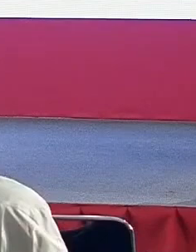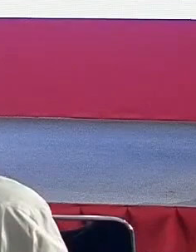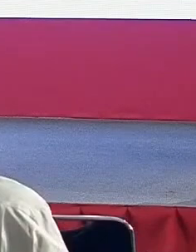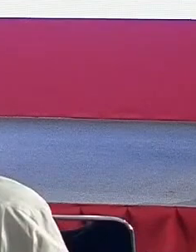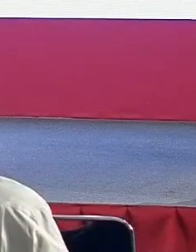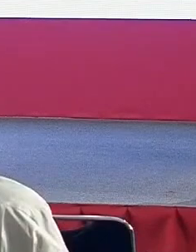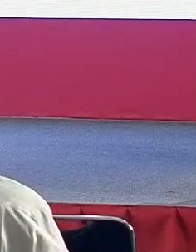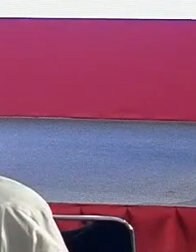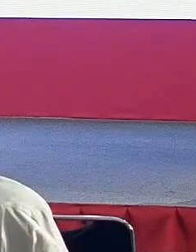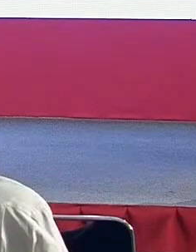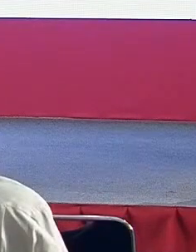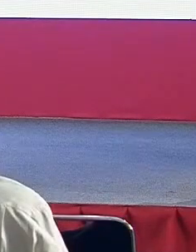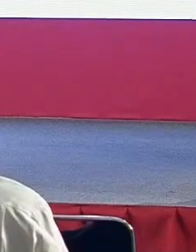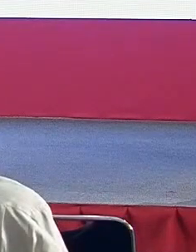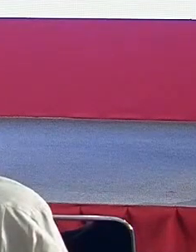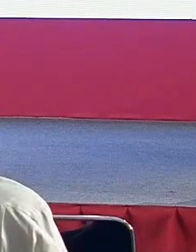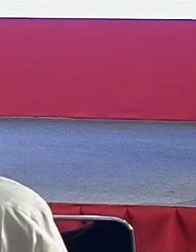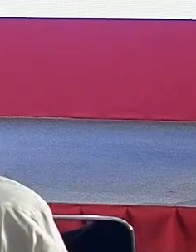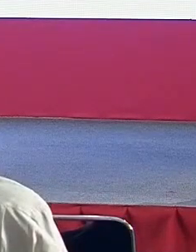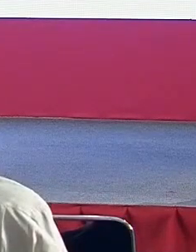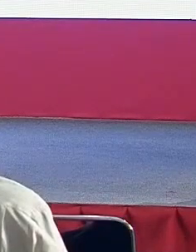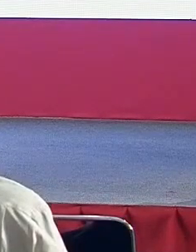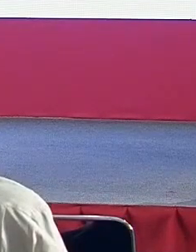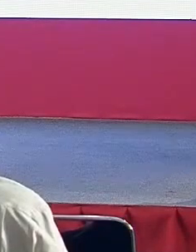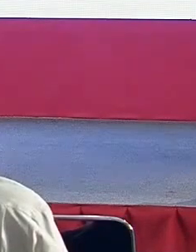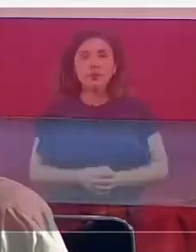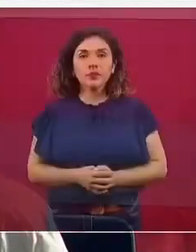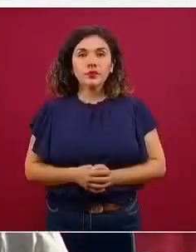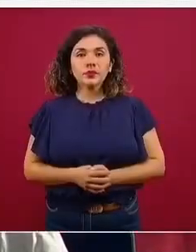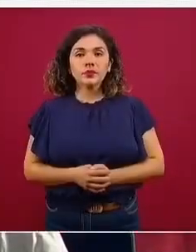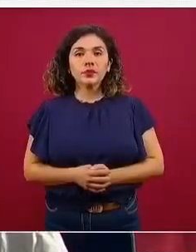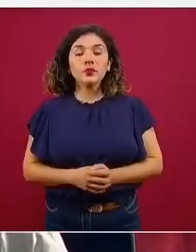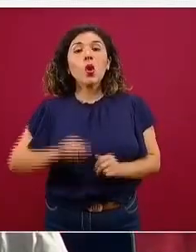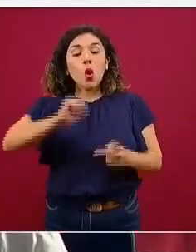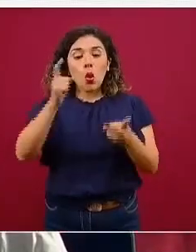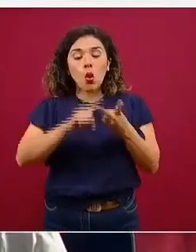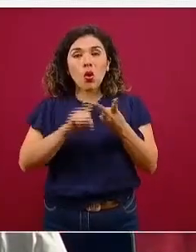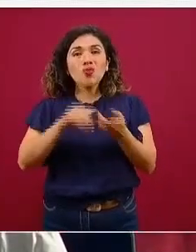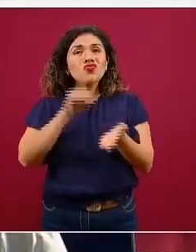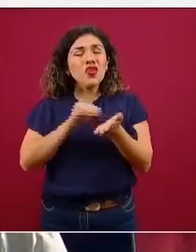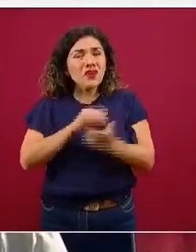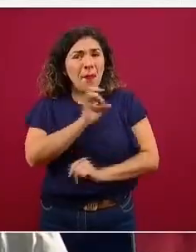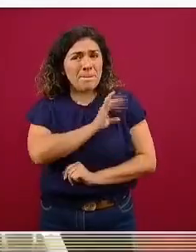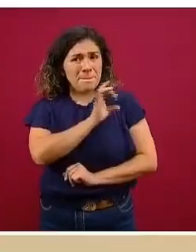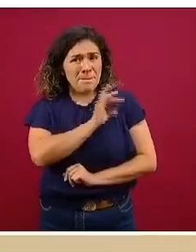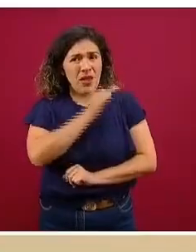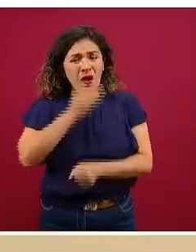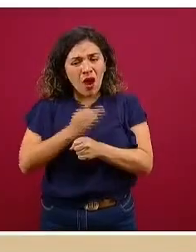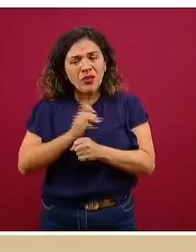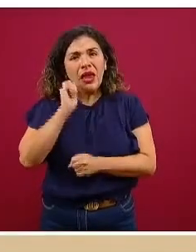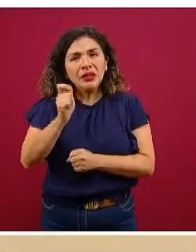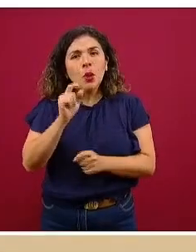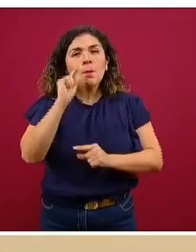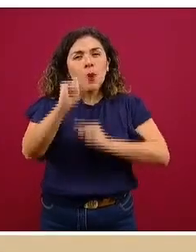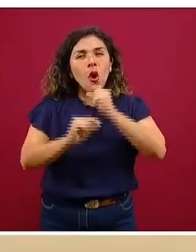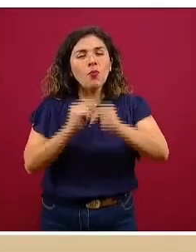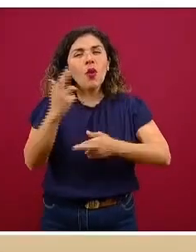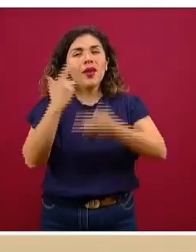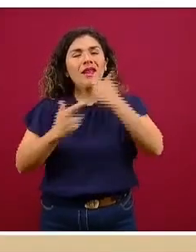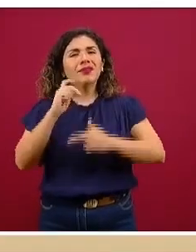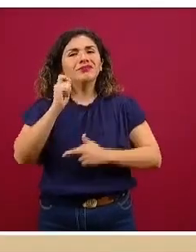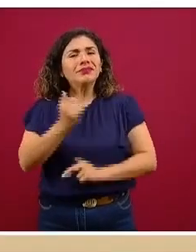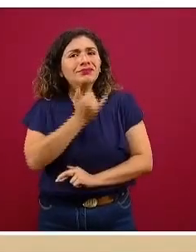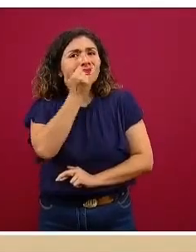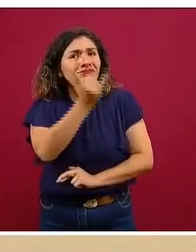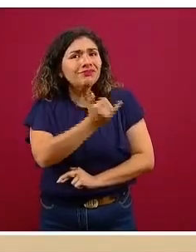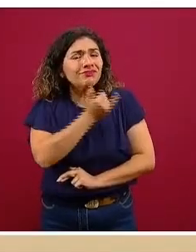generan y contribuyen mucho a tener este miedo a la transmisión durante la nueva normalidad durante este regreso es la incertidumbre